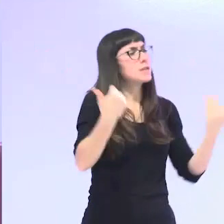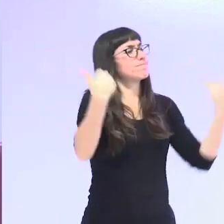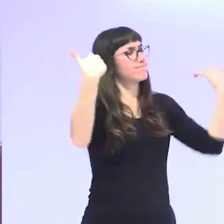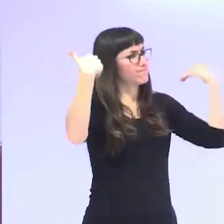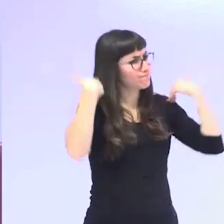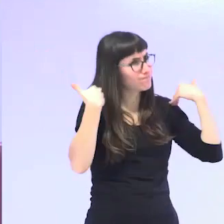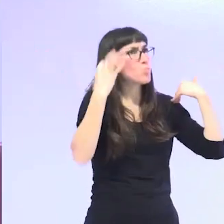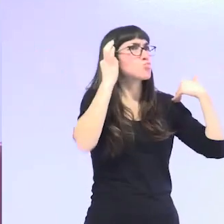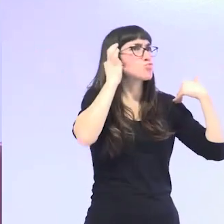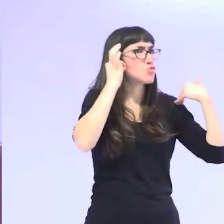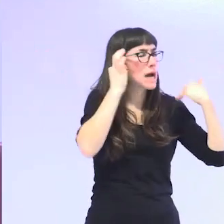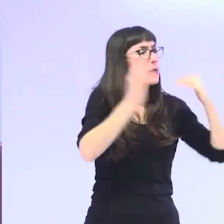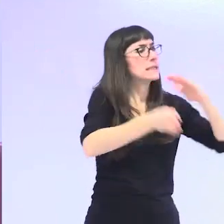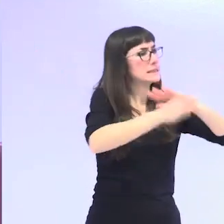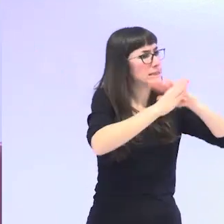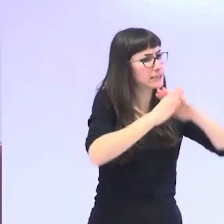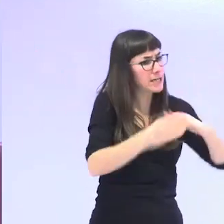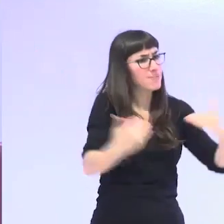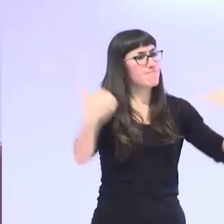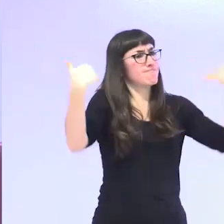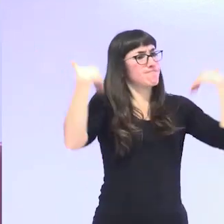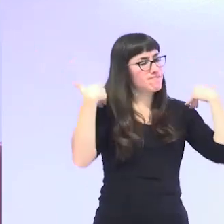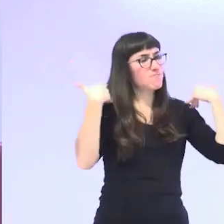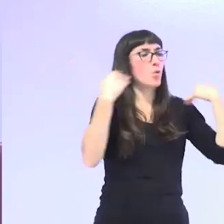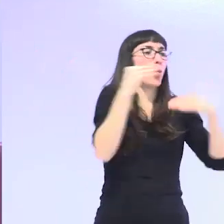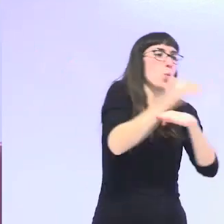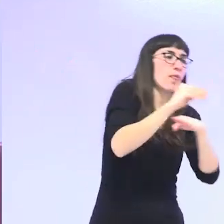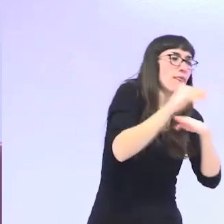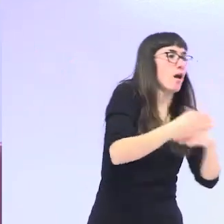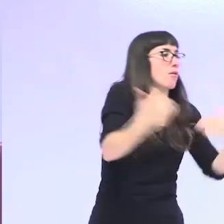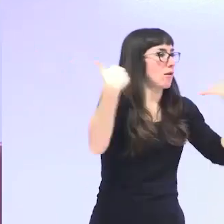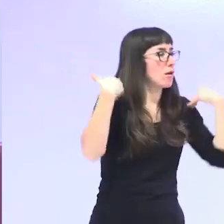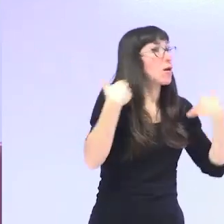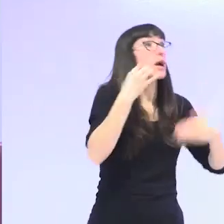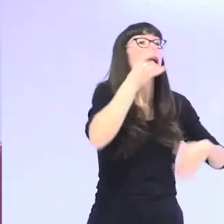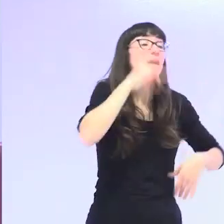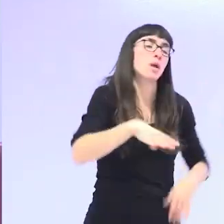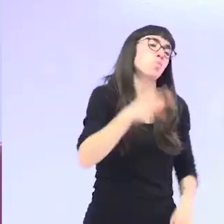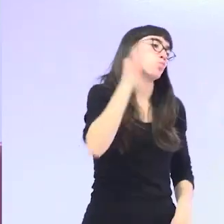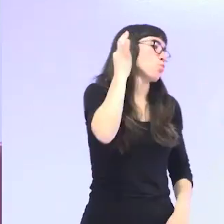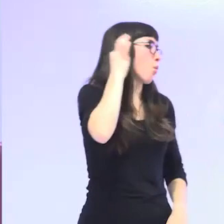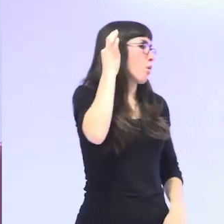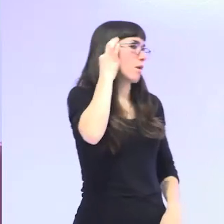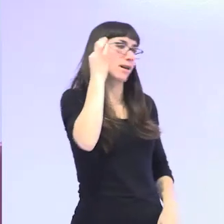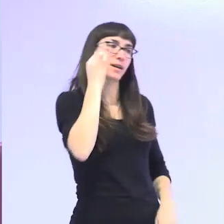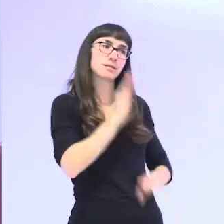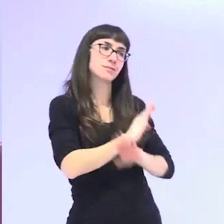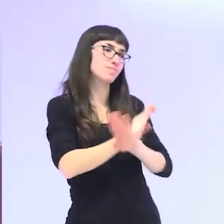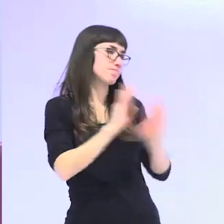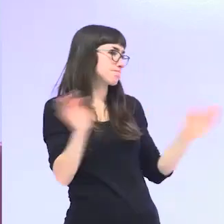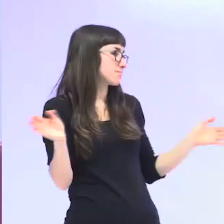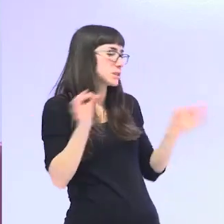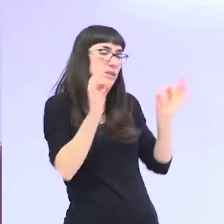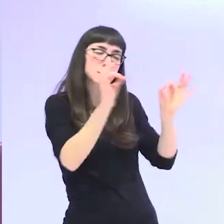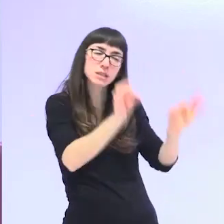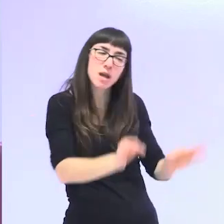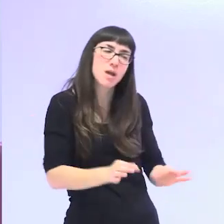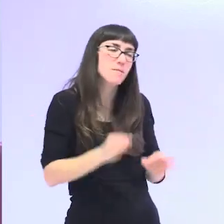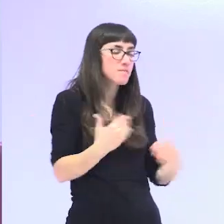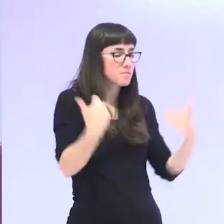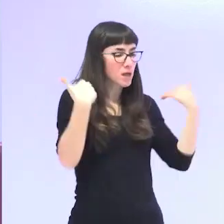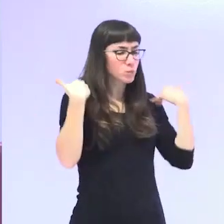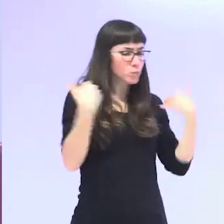sigue siendo un rol feminizado el último estudio que se ha hecho sobre quiénes son las personas que